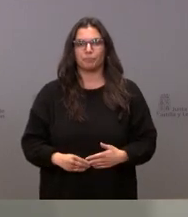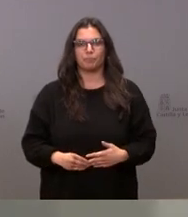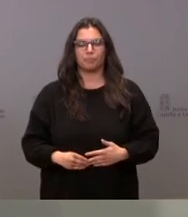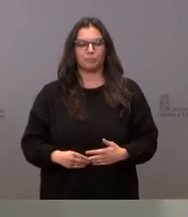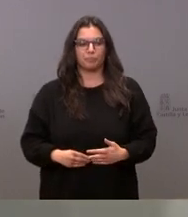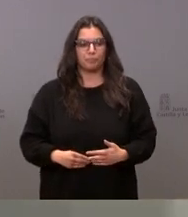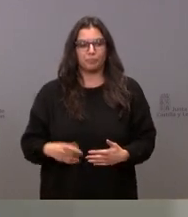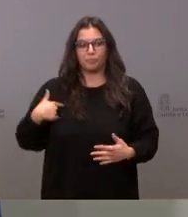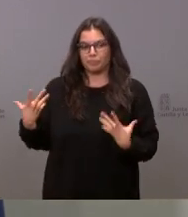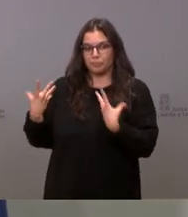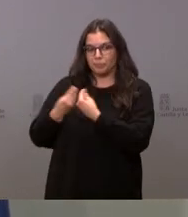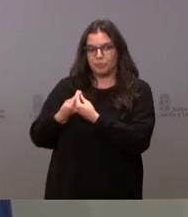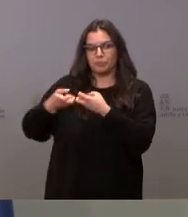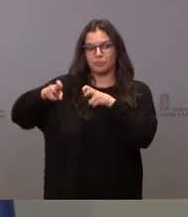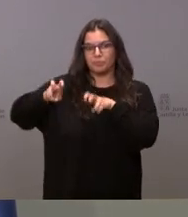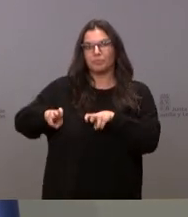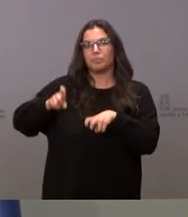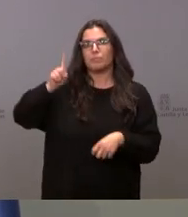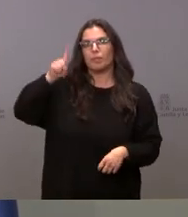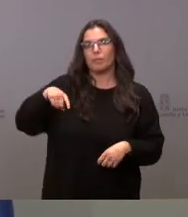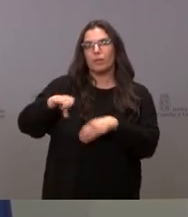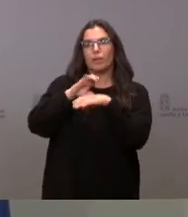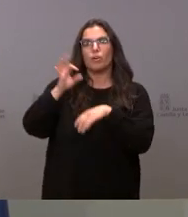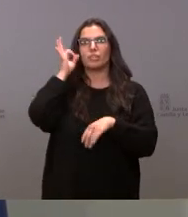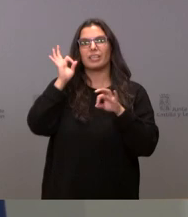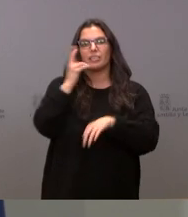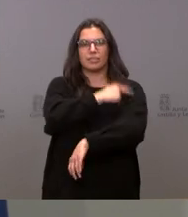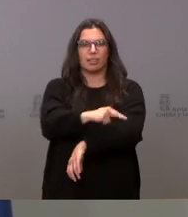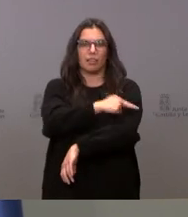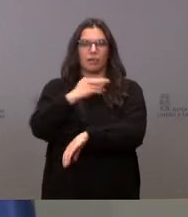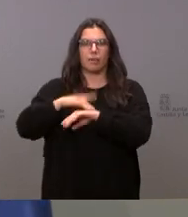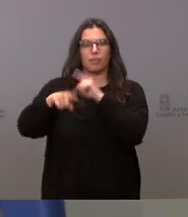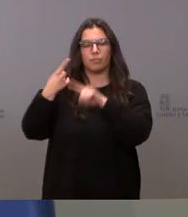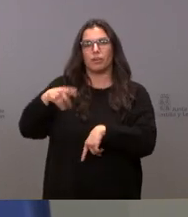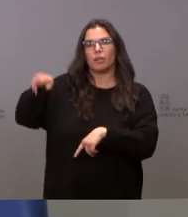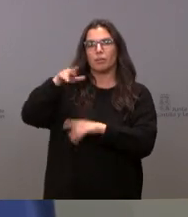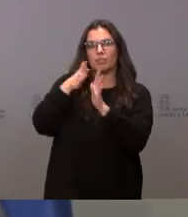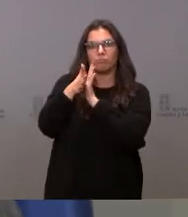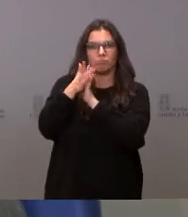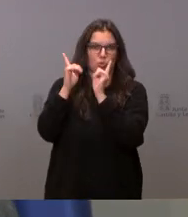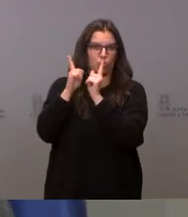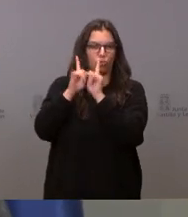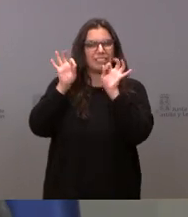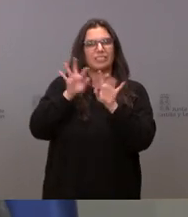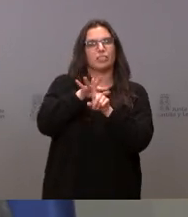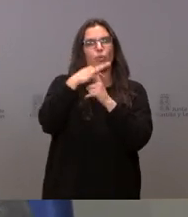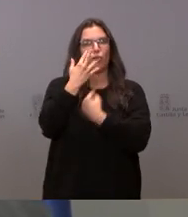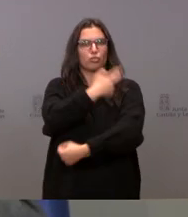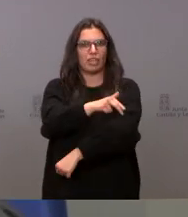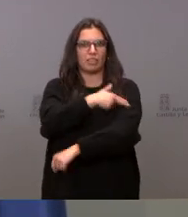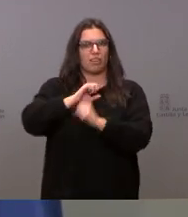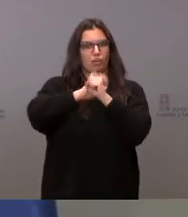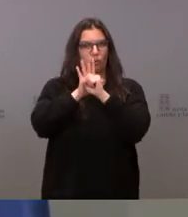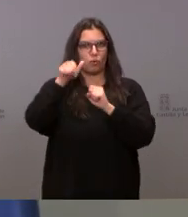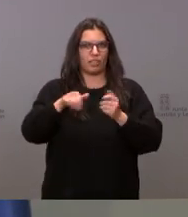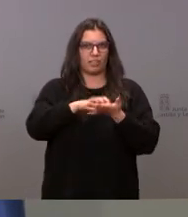Nos acompaña también la consejera de Sanidad para hacer un breve paso de la situación sanitaria de la pandemia en nuestra